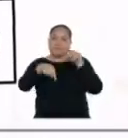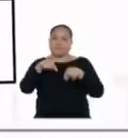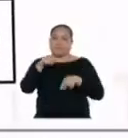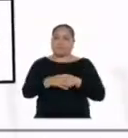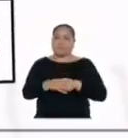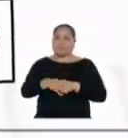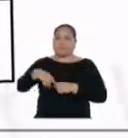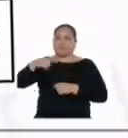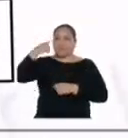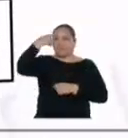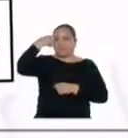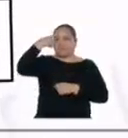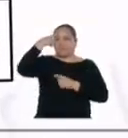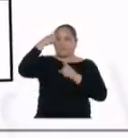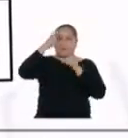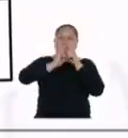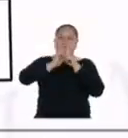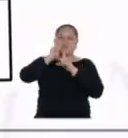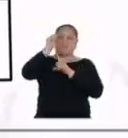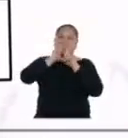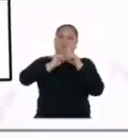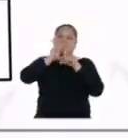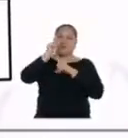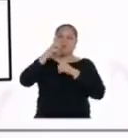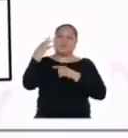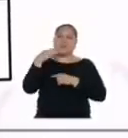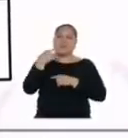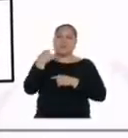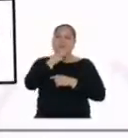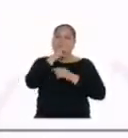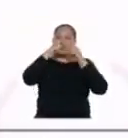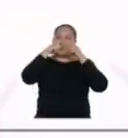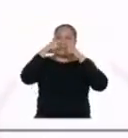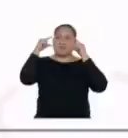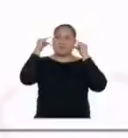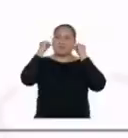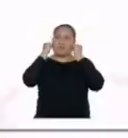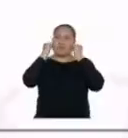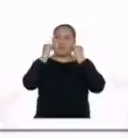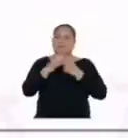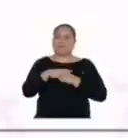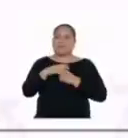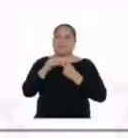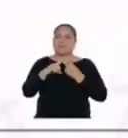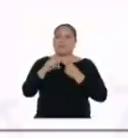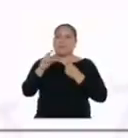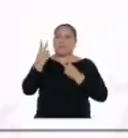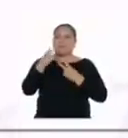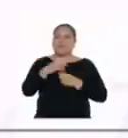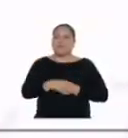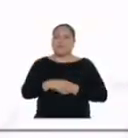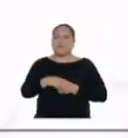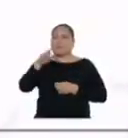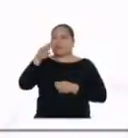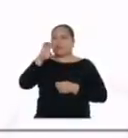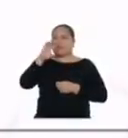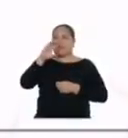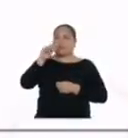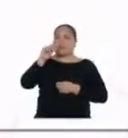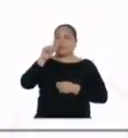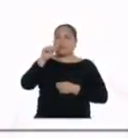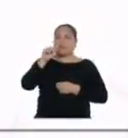dejar que nos midan la temperatura y siempre, siempre usar mascarilla. Dos, las